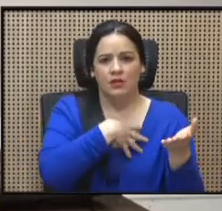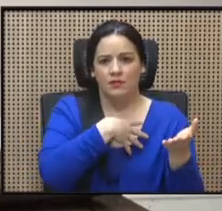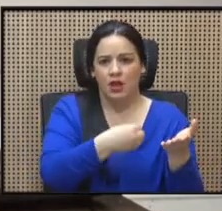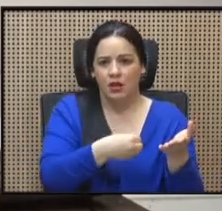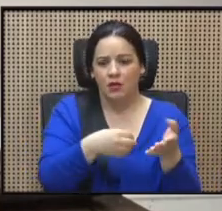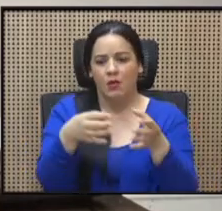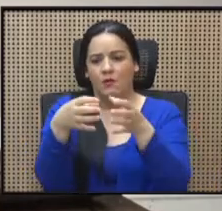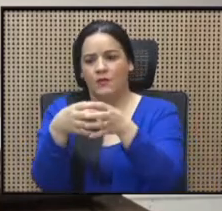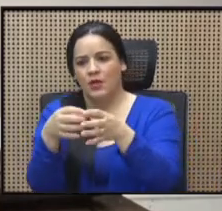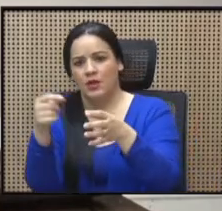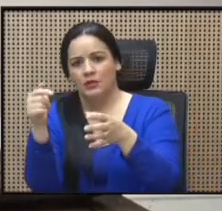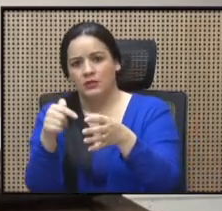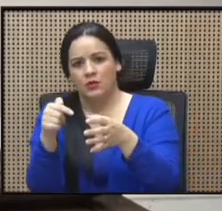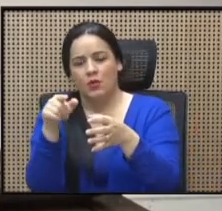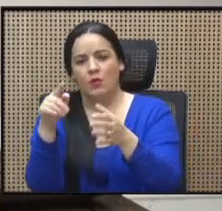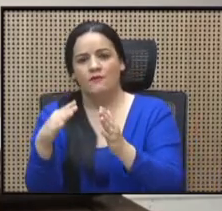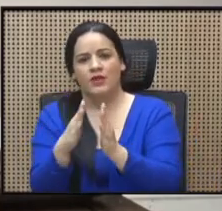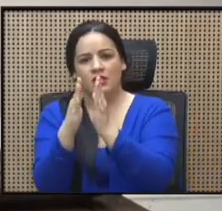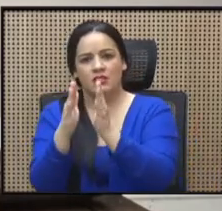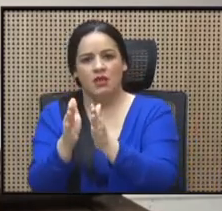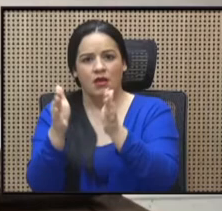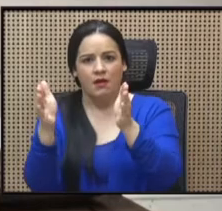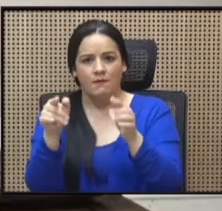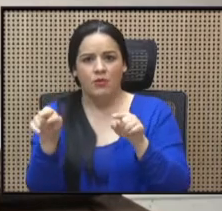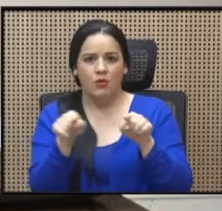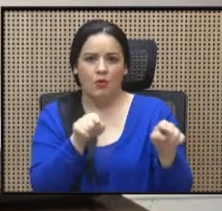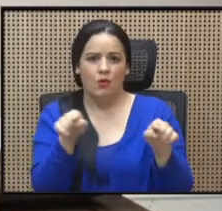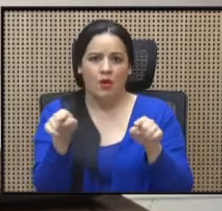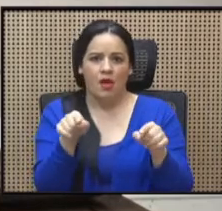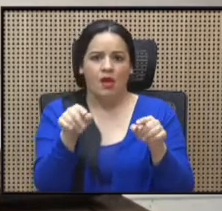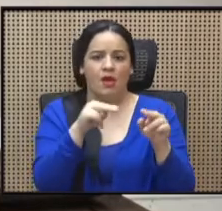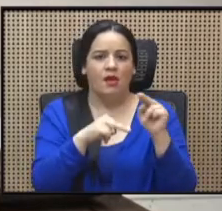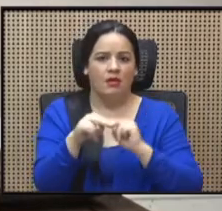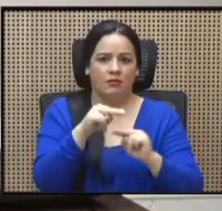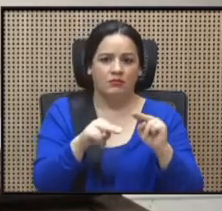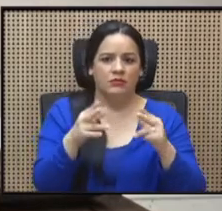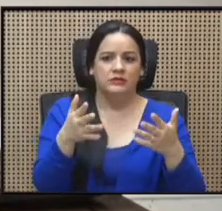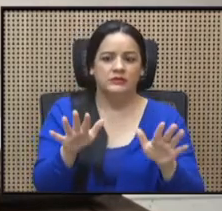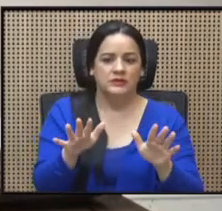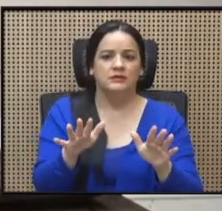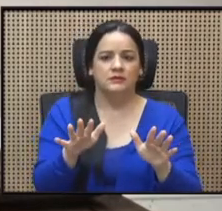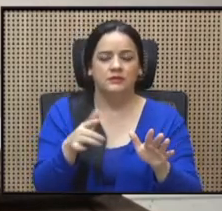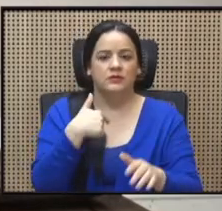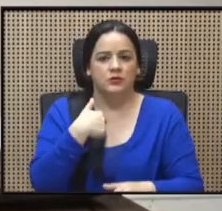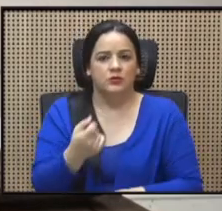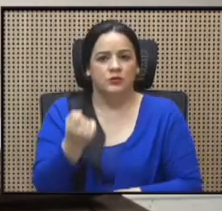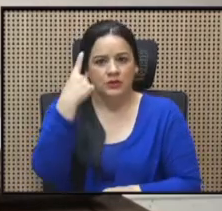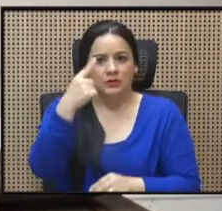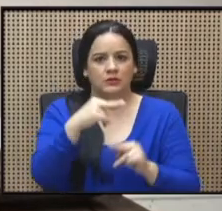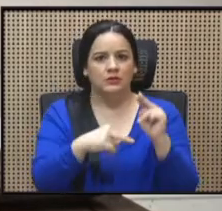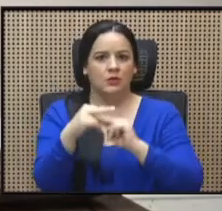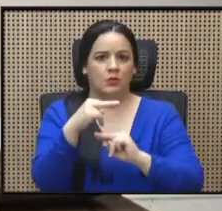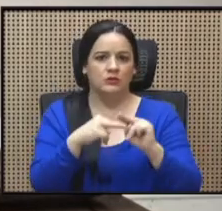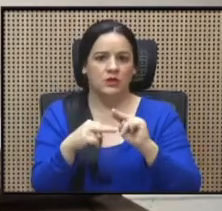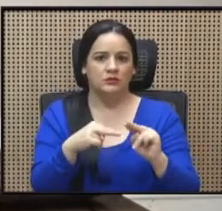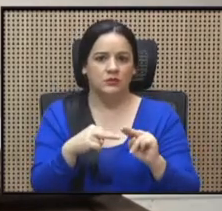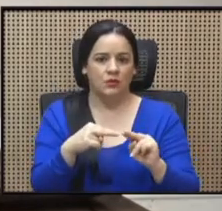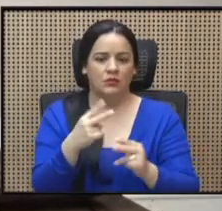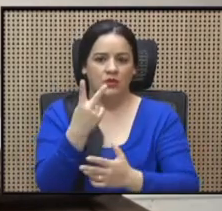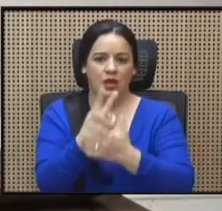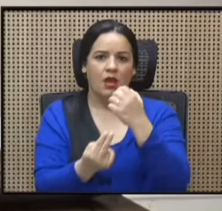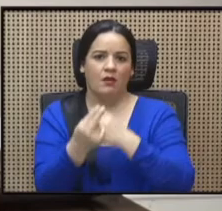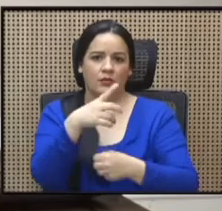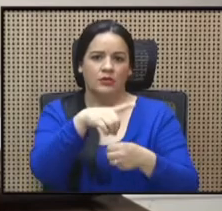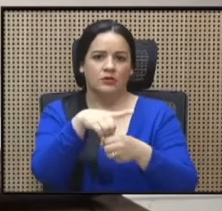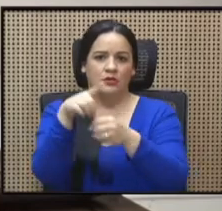y entre el Frente Amplio, principalmente, digamos, entiendo que esa es la negociación que hay, los dos